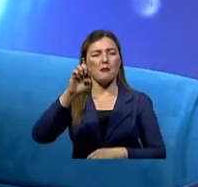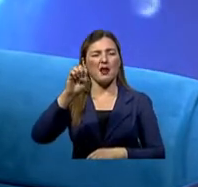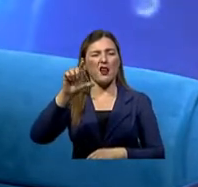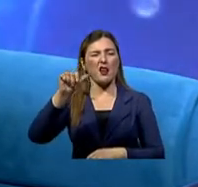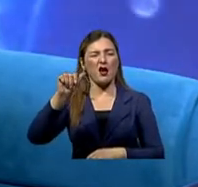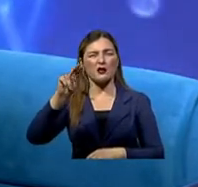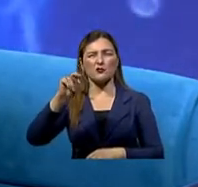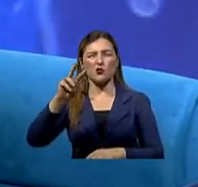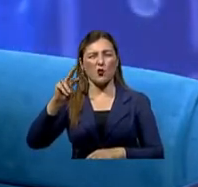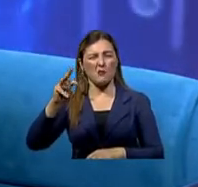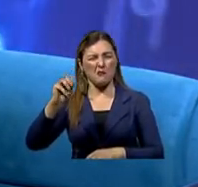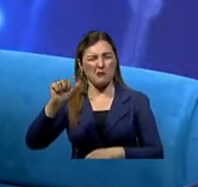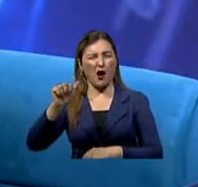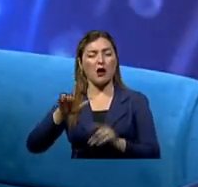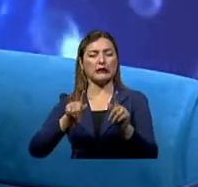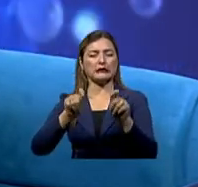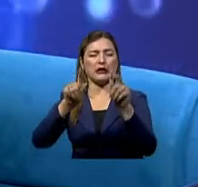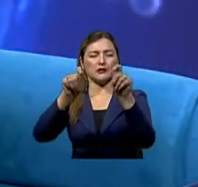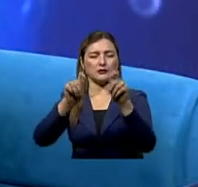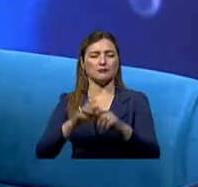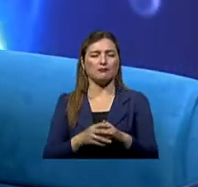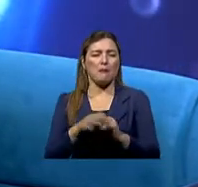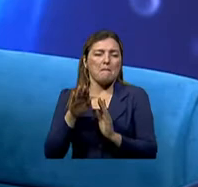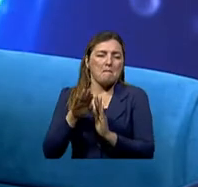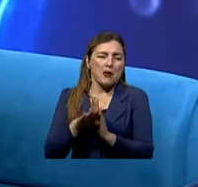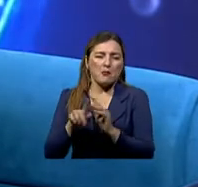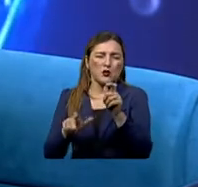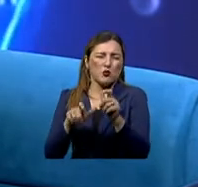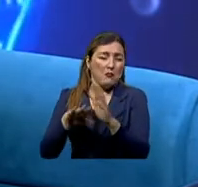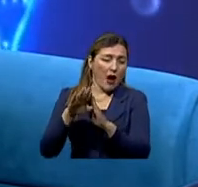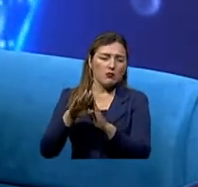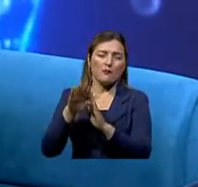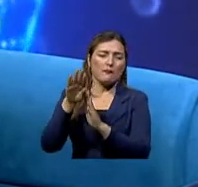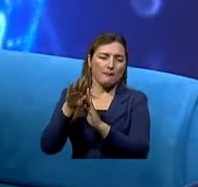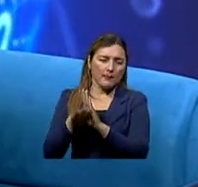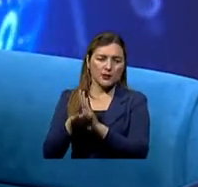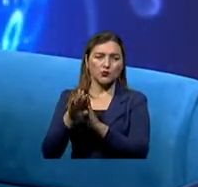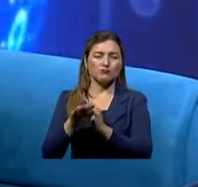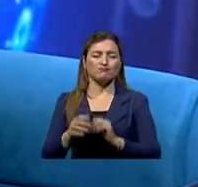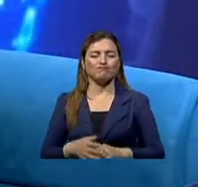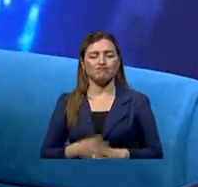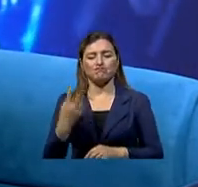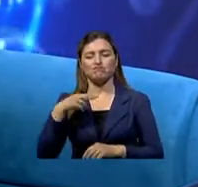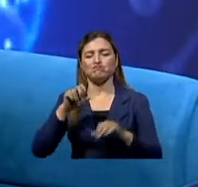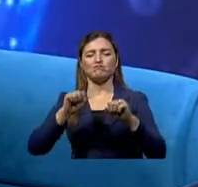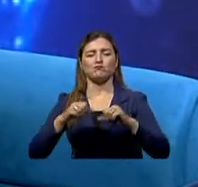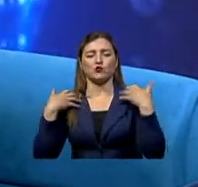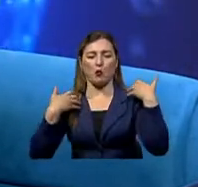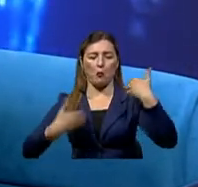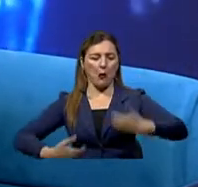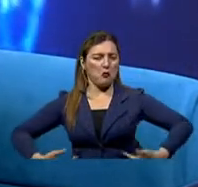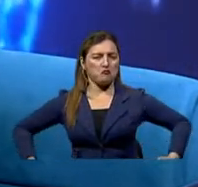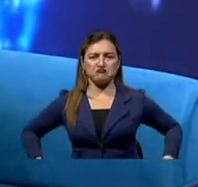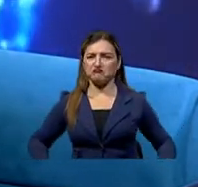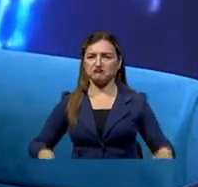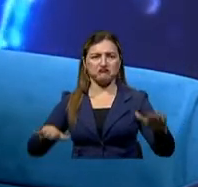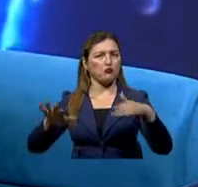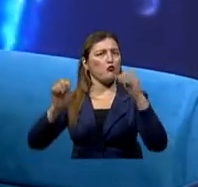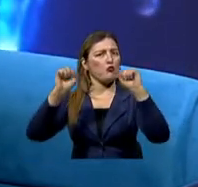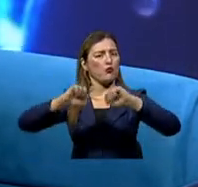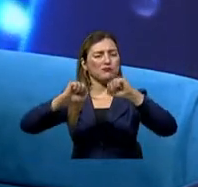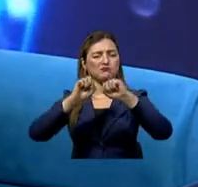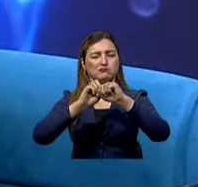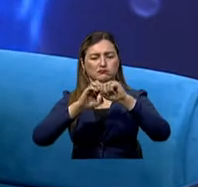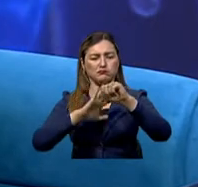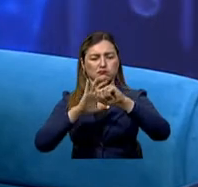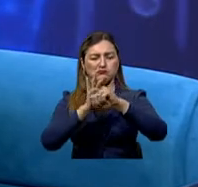de tumores cancerígenos de la piel, es el que menos se lo ve porque puede aparecer en cualquier parte del cuerpo, puede aparecer en zonas